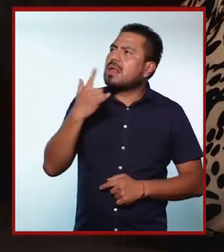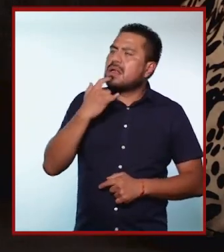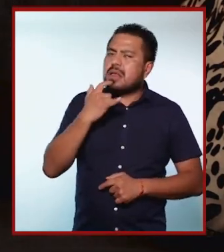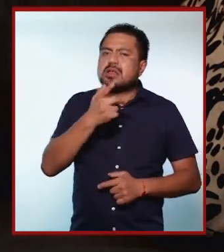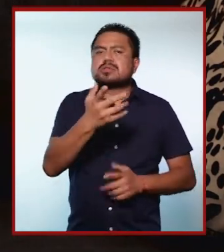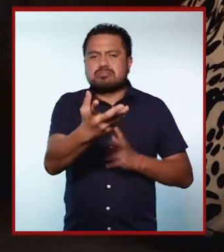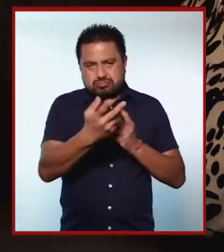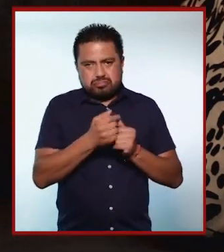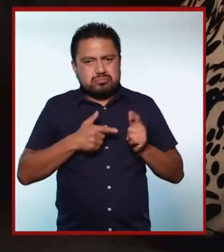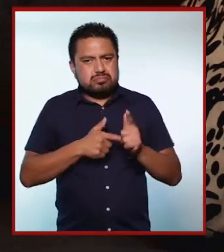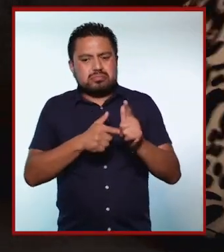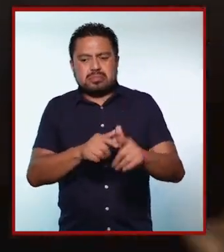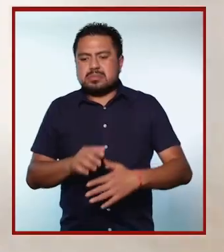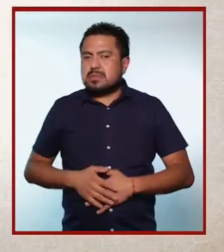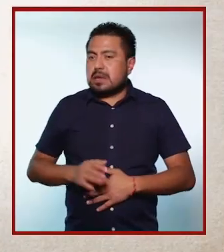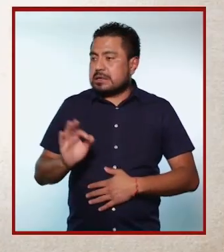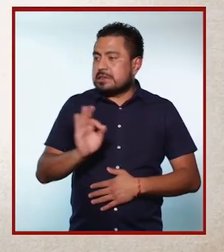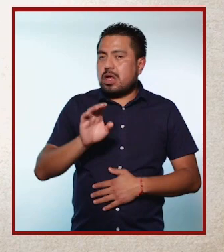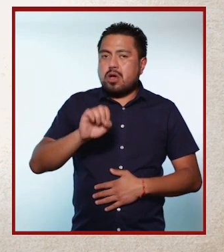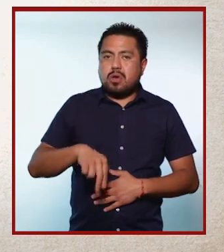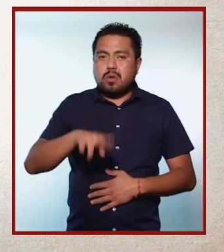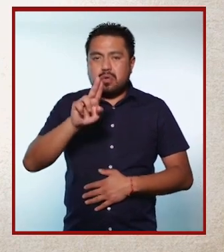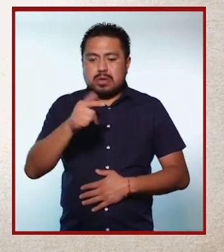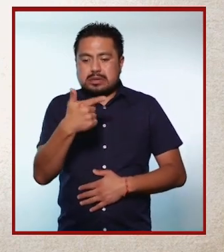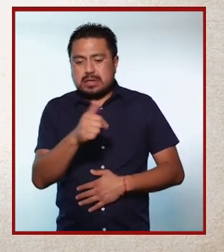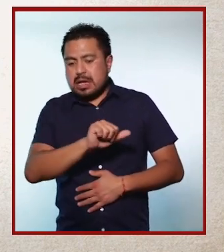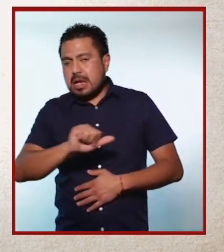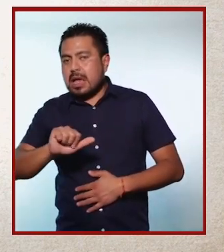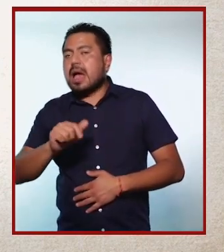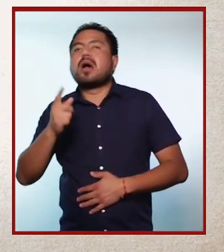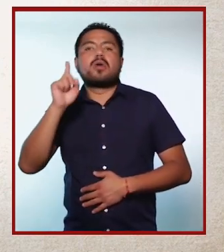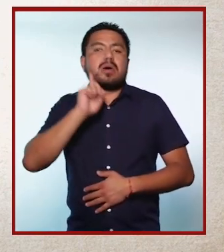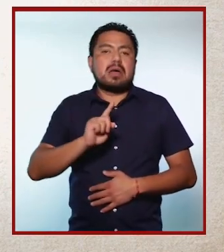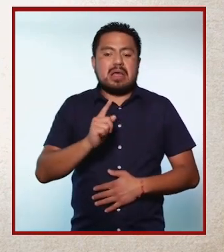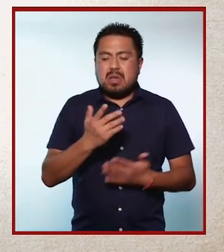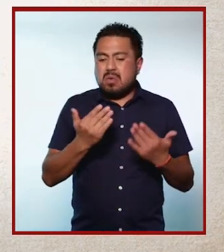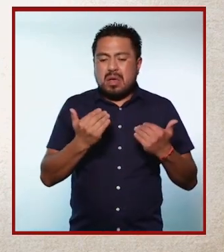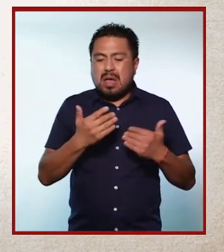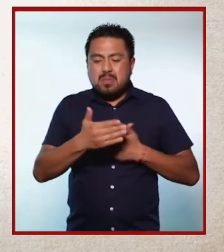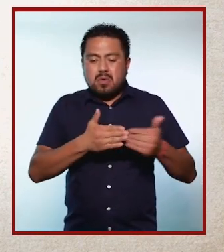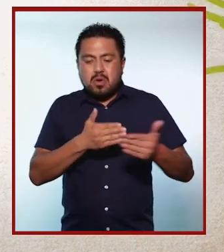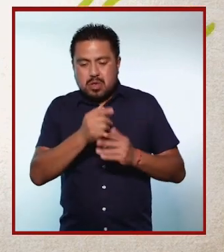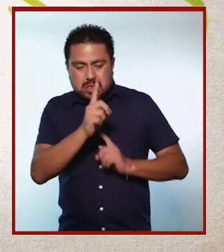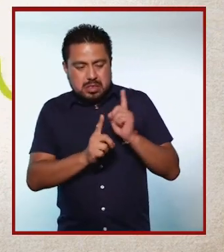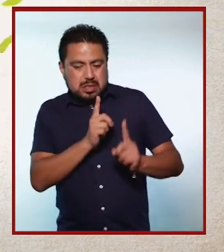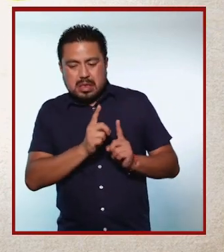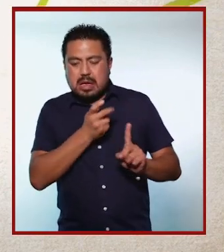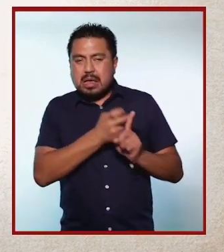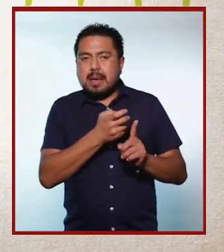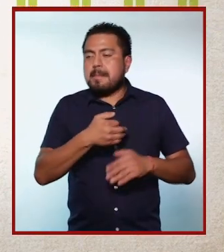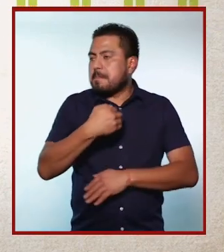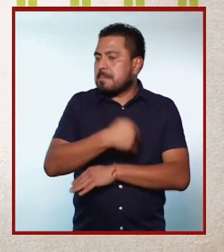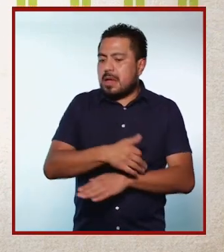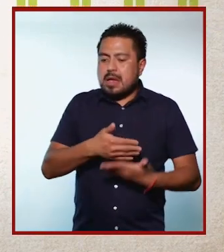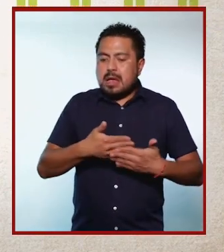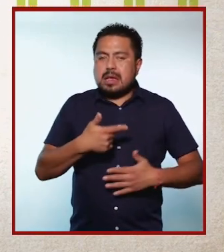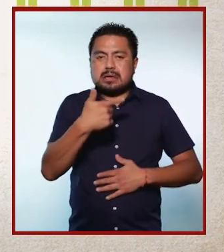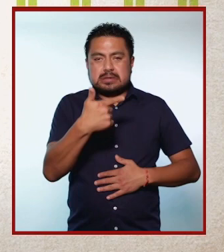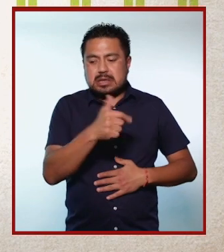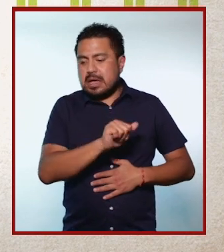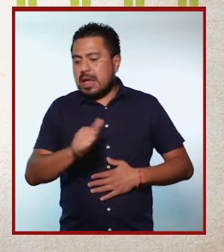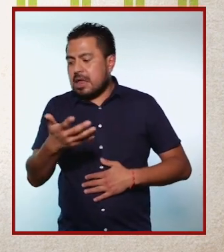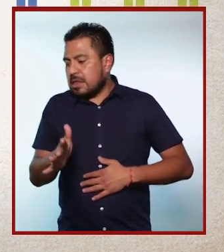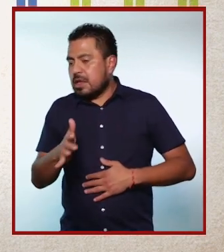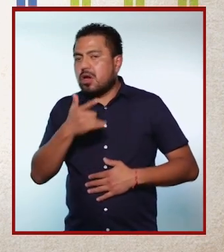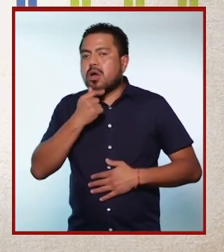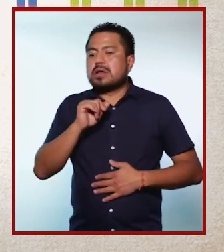siguiente cápsula y tú sigues con nosotros. Según la ONU, siete de cada diez niñas no tiene un modelo deportivo a seguir, mientras que